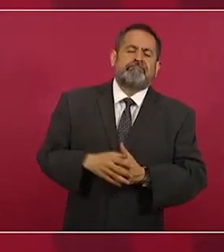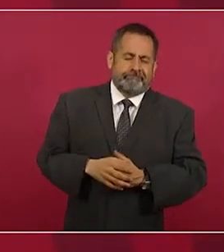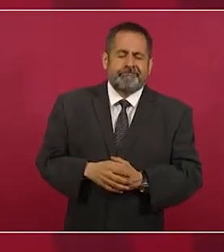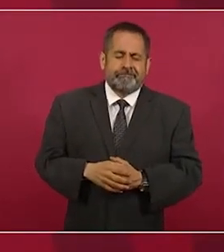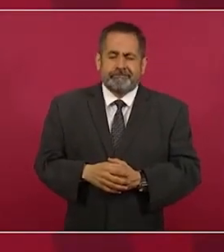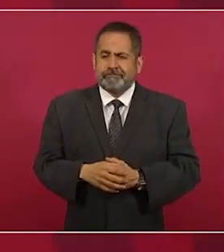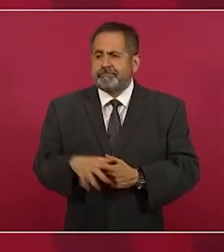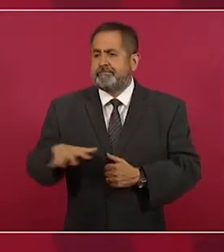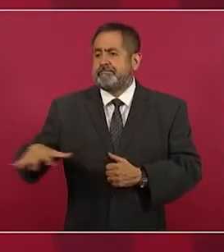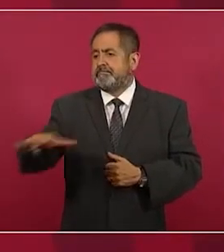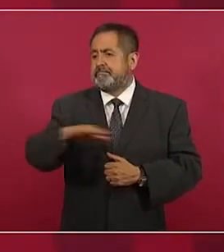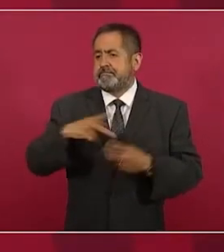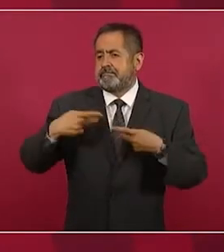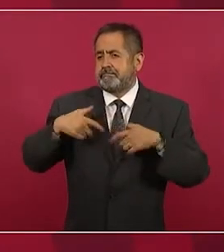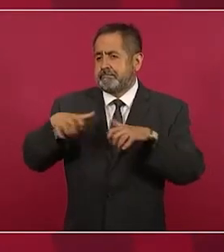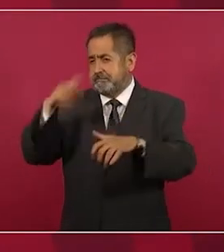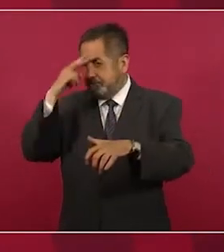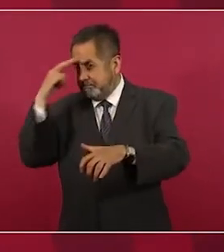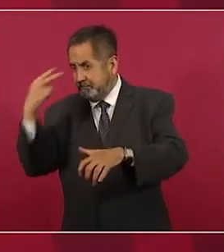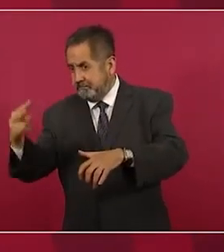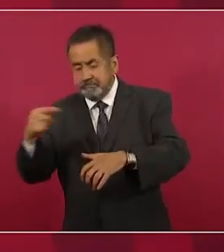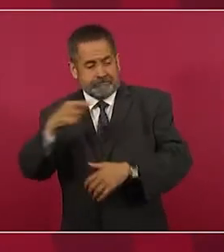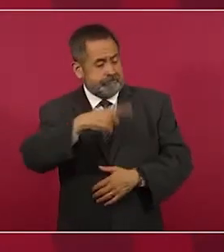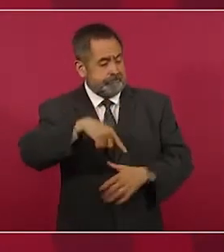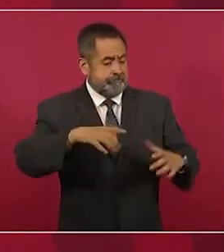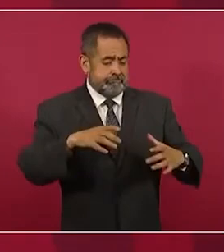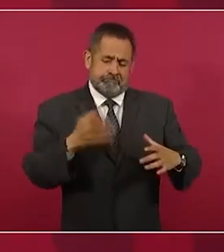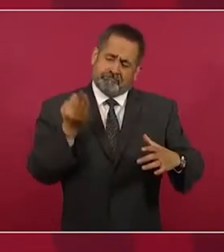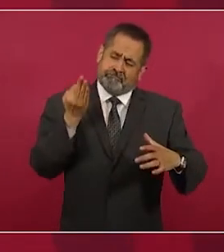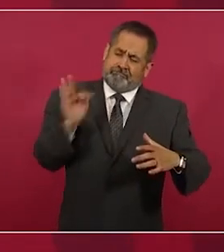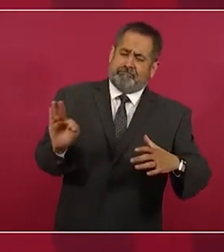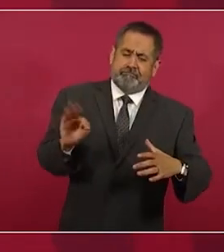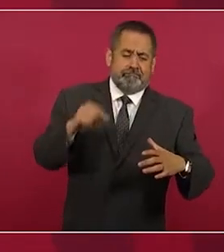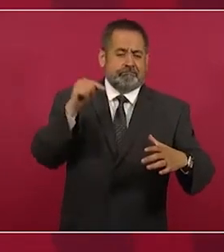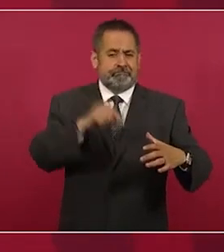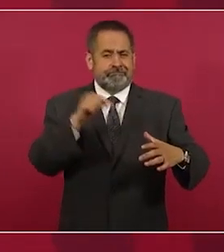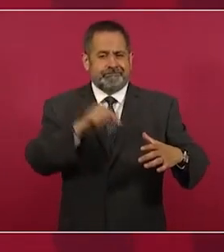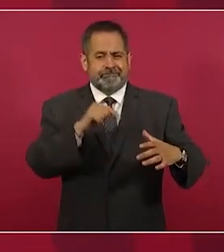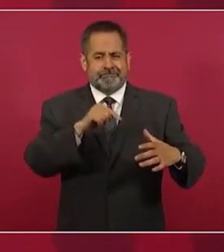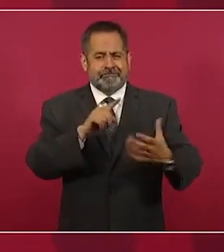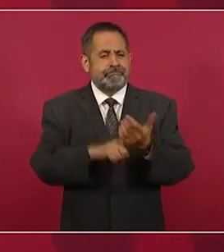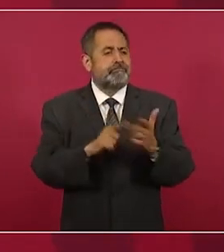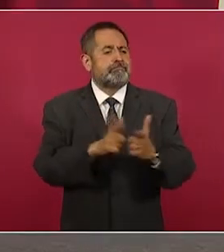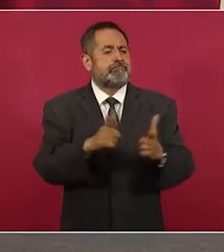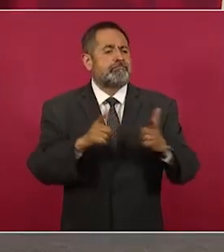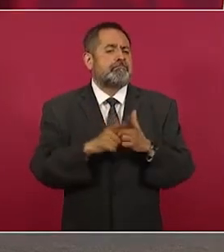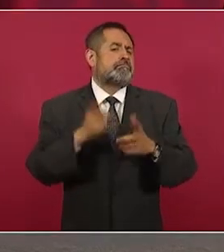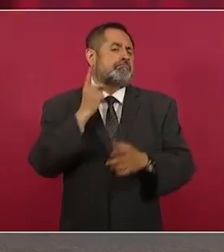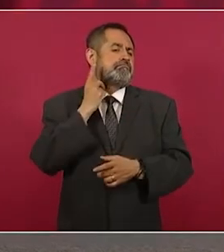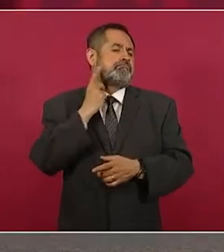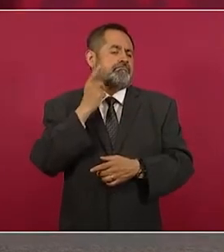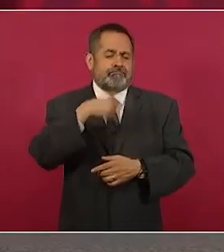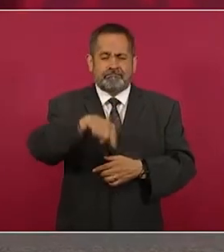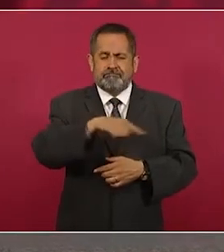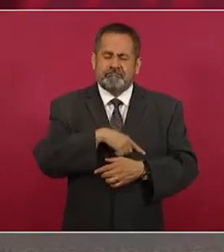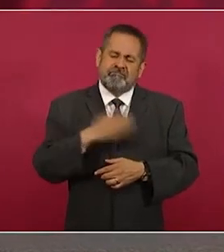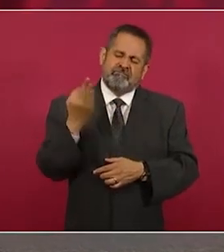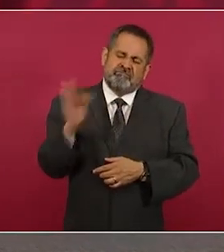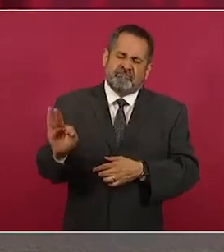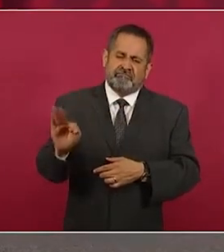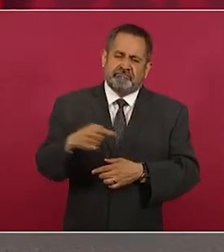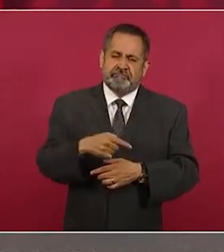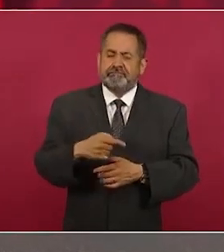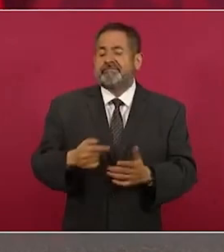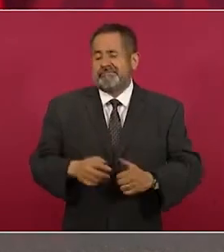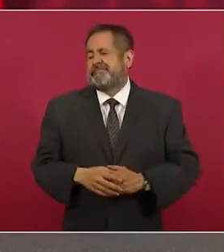por parte de un grupo de legisladores que en